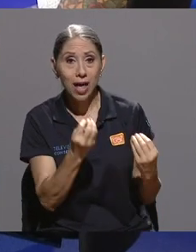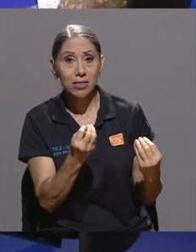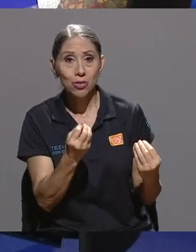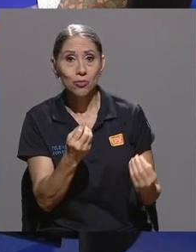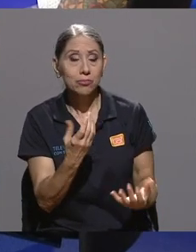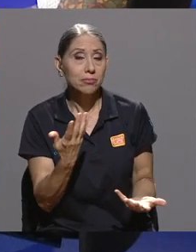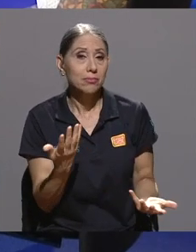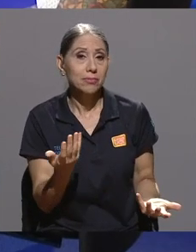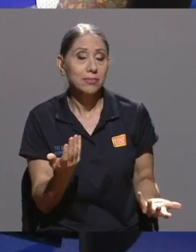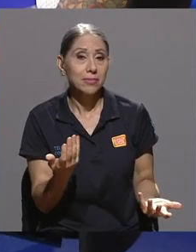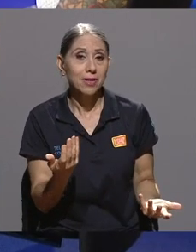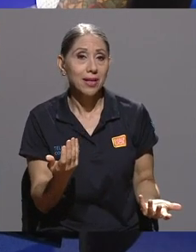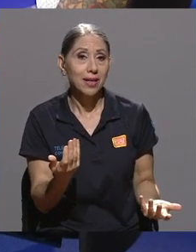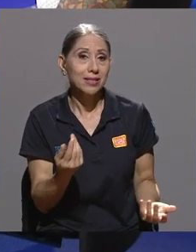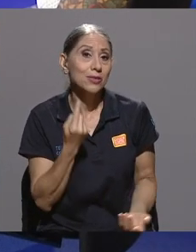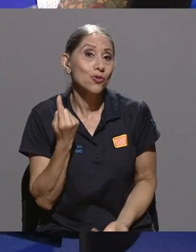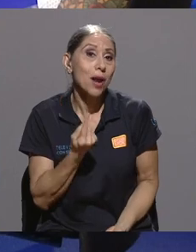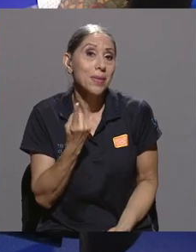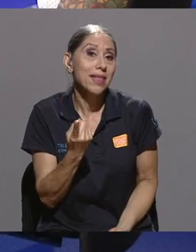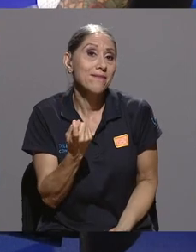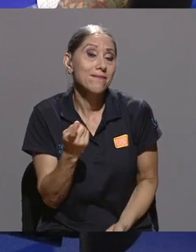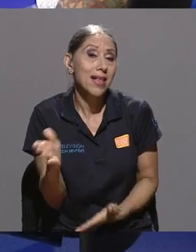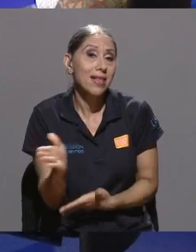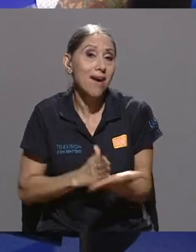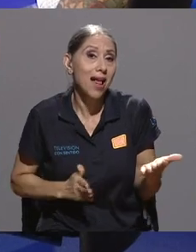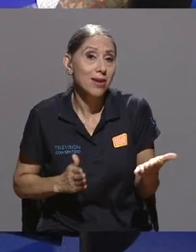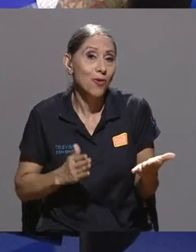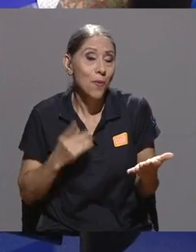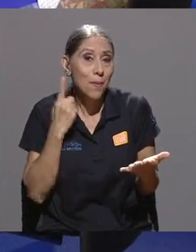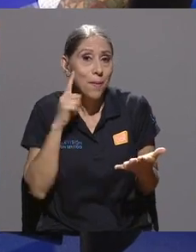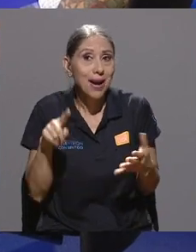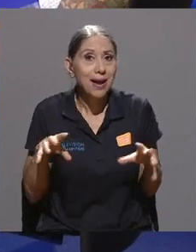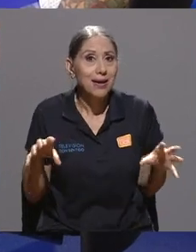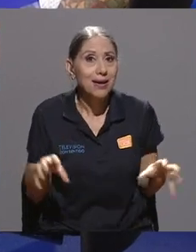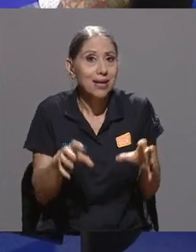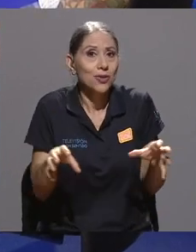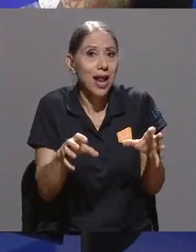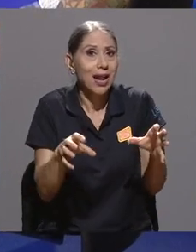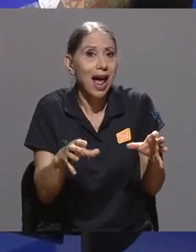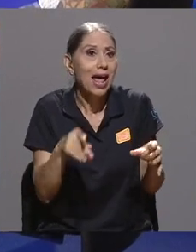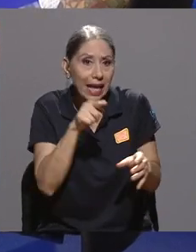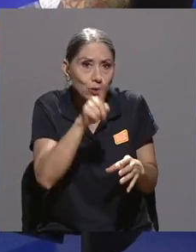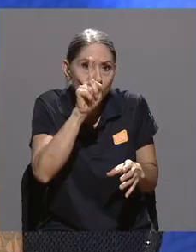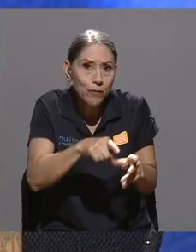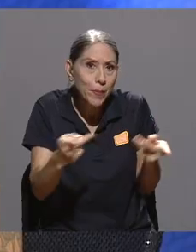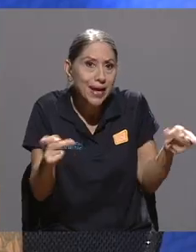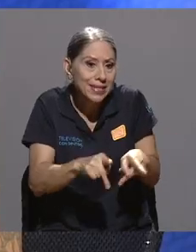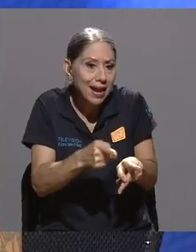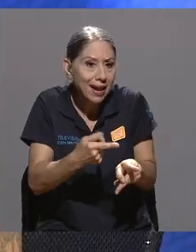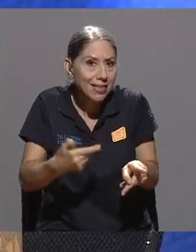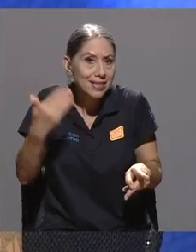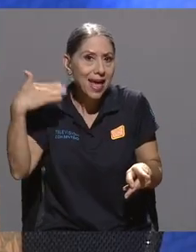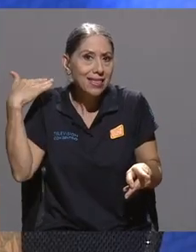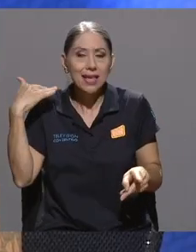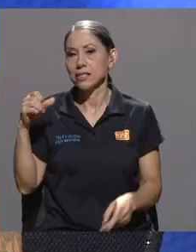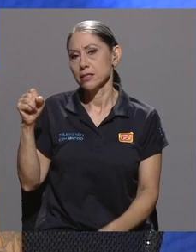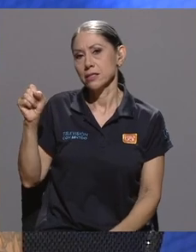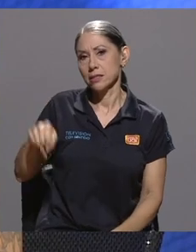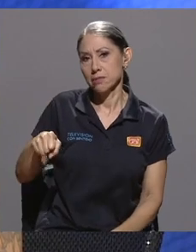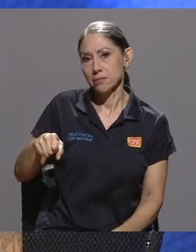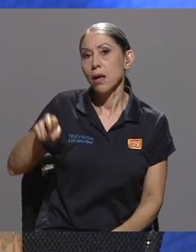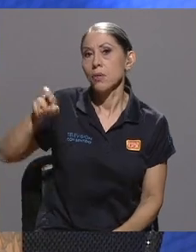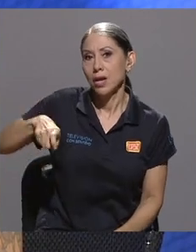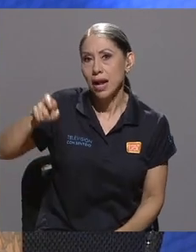faltaba algo para que accionara, algo que debió haber sido desde antes. Sí, porque la necesidad está latente,